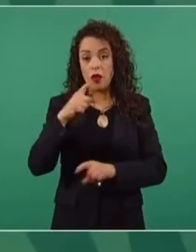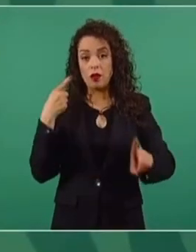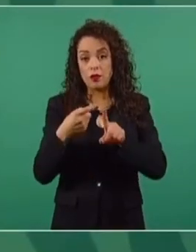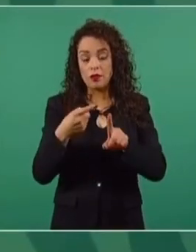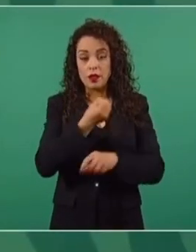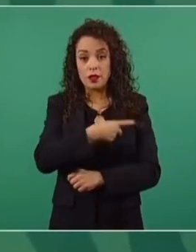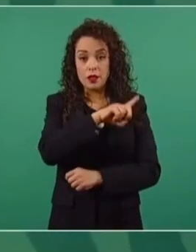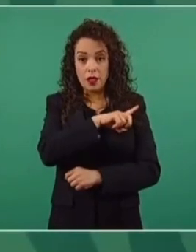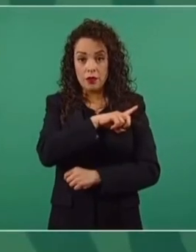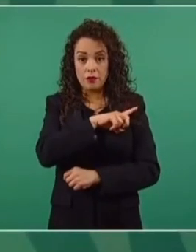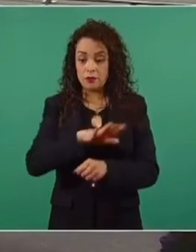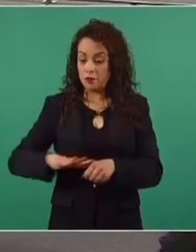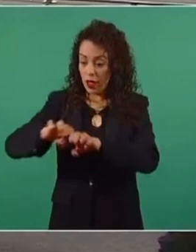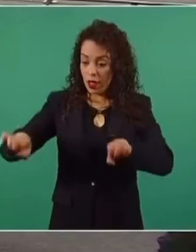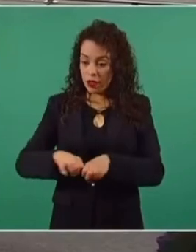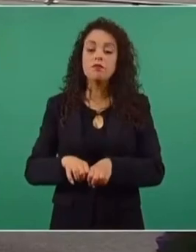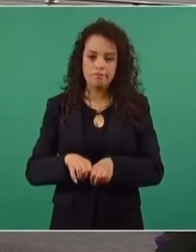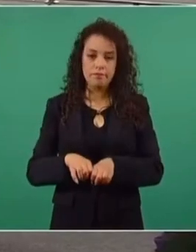trabajando en esto.